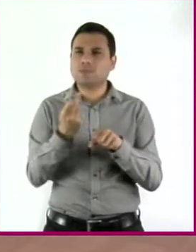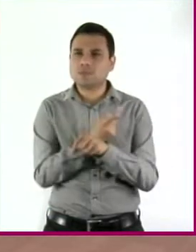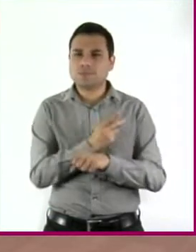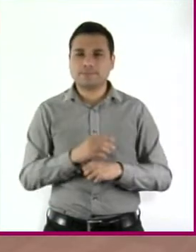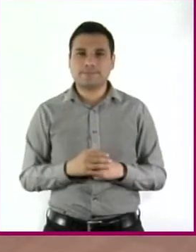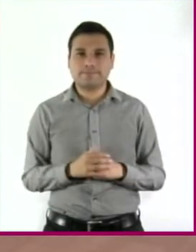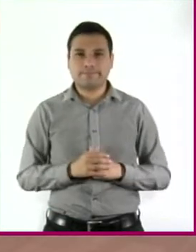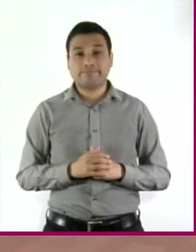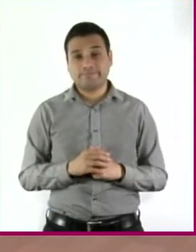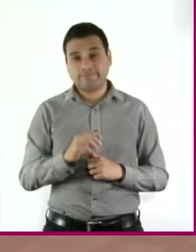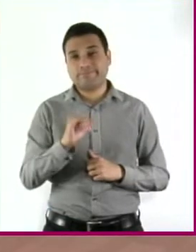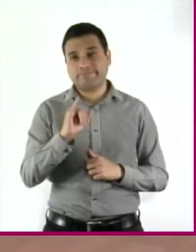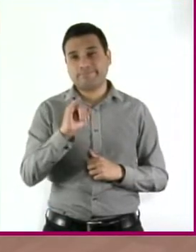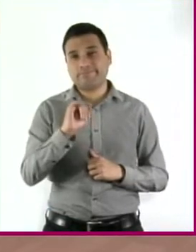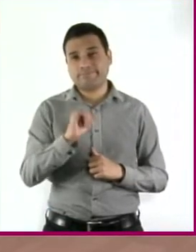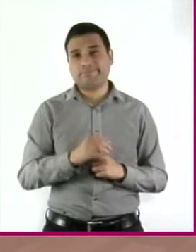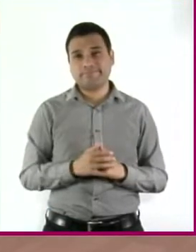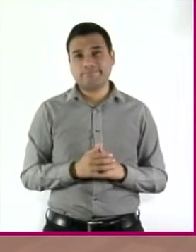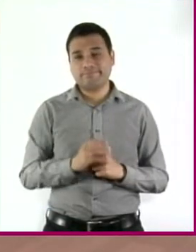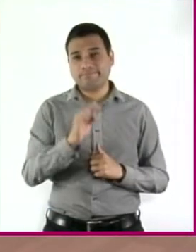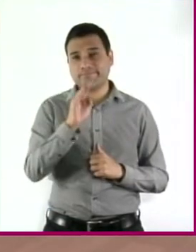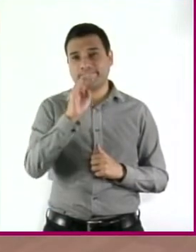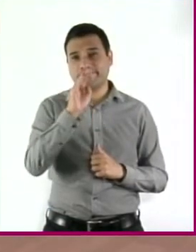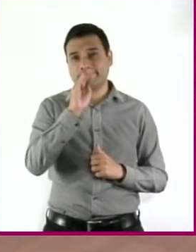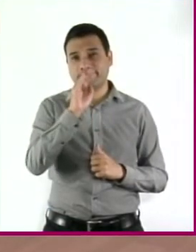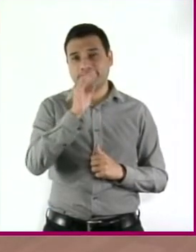Pues que sí estamos pensando lo mismo.